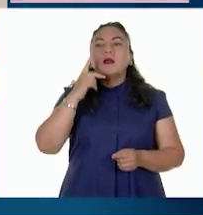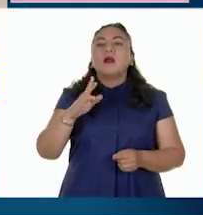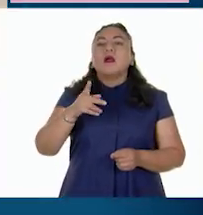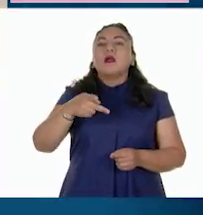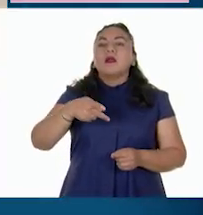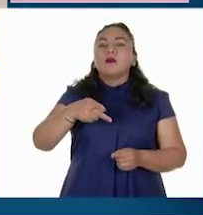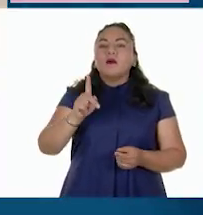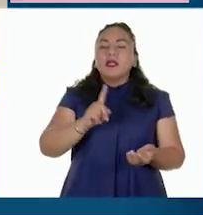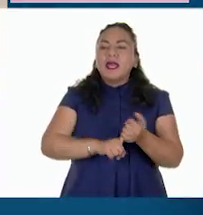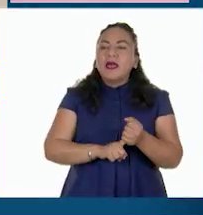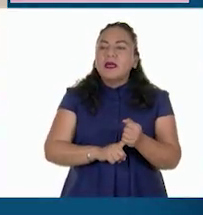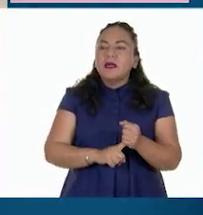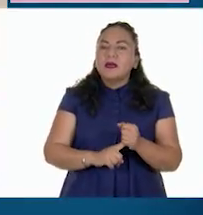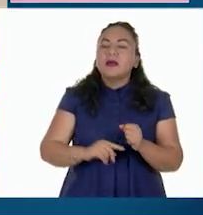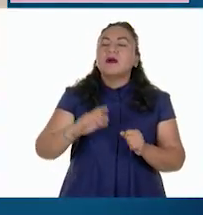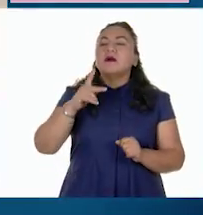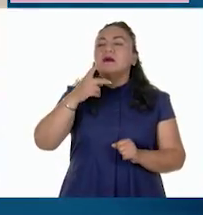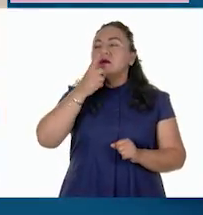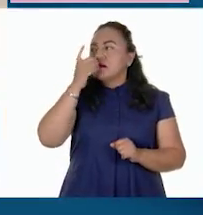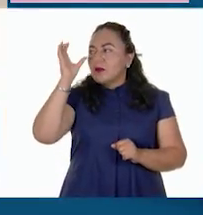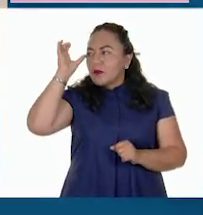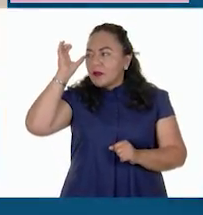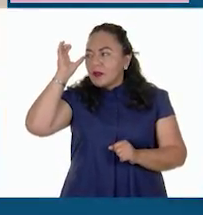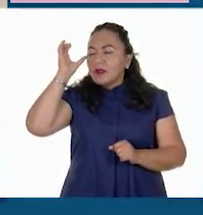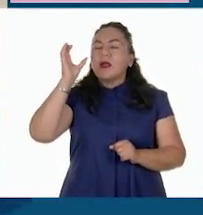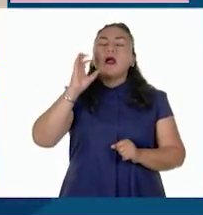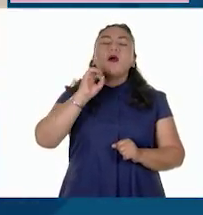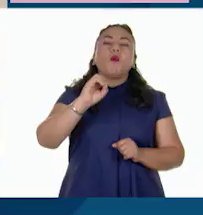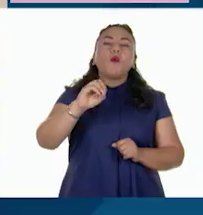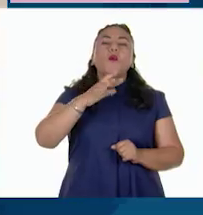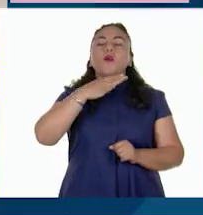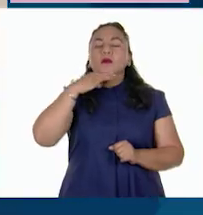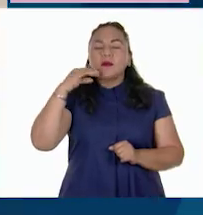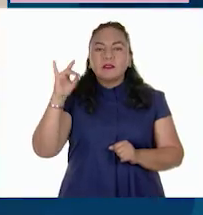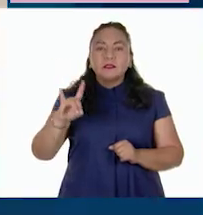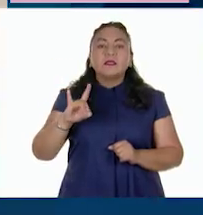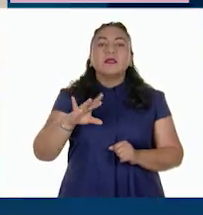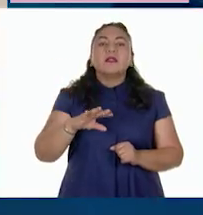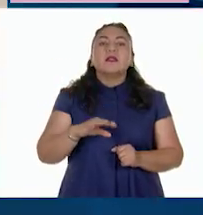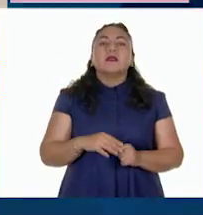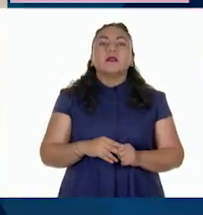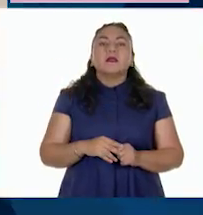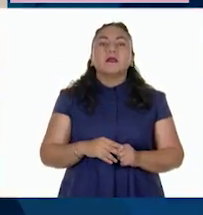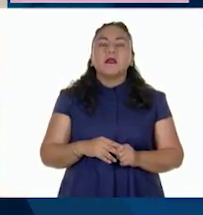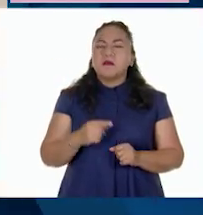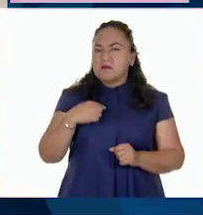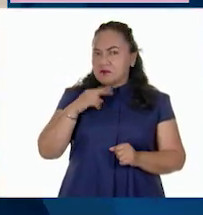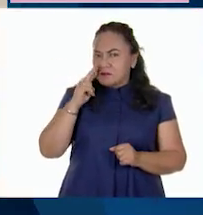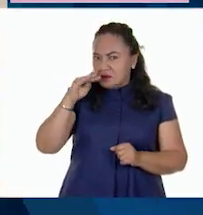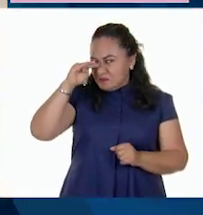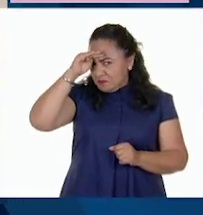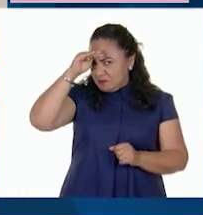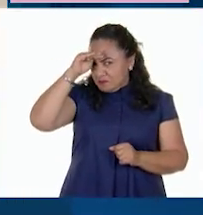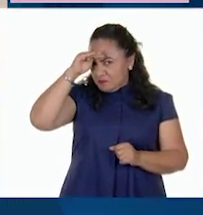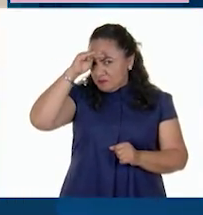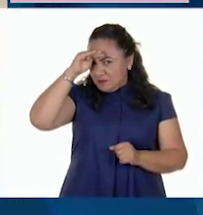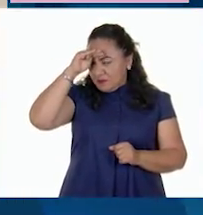también países del continente americano como Estados Unidos o Chile. Veo que te quedaste pensativo.